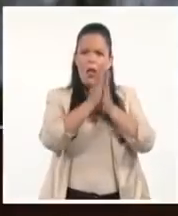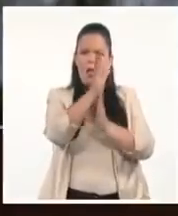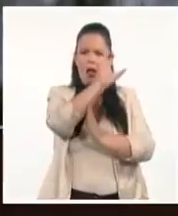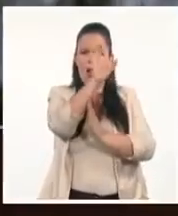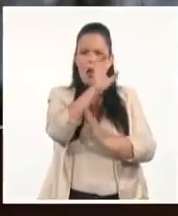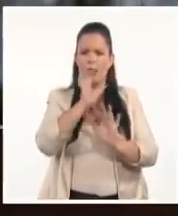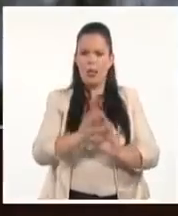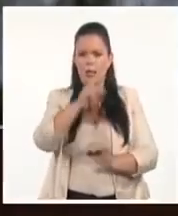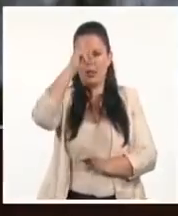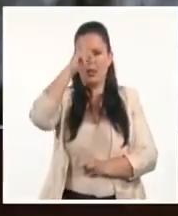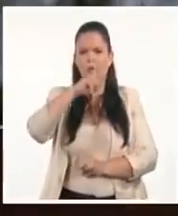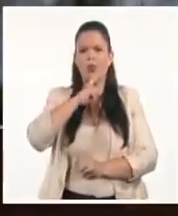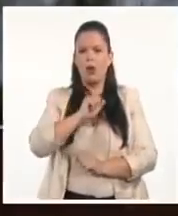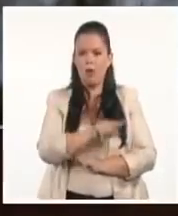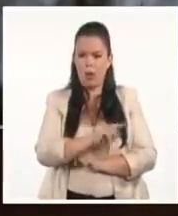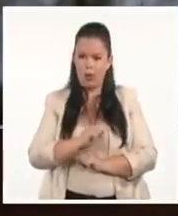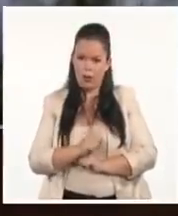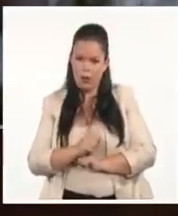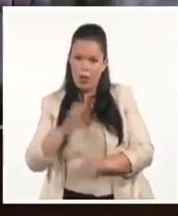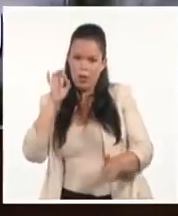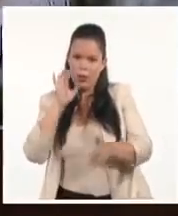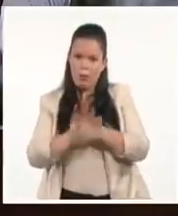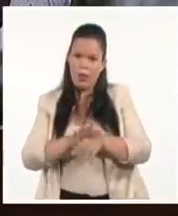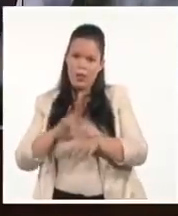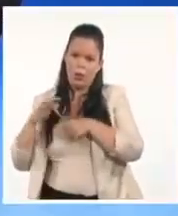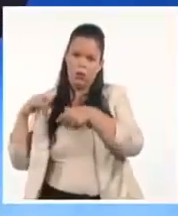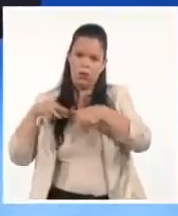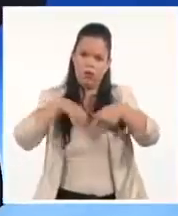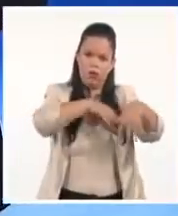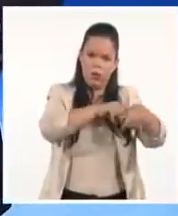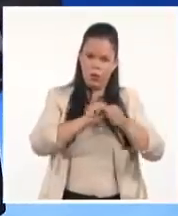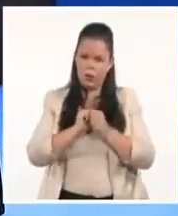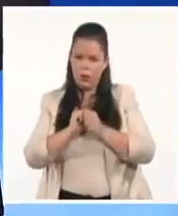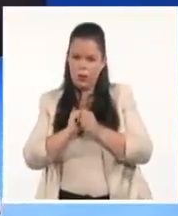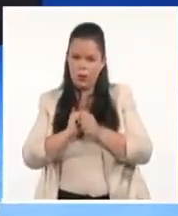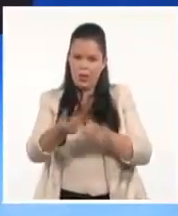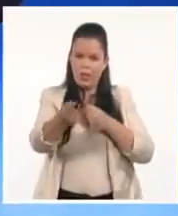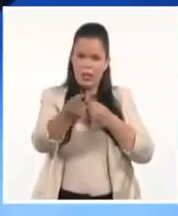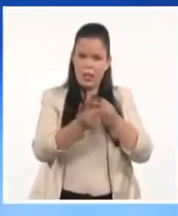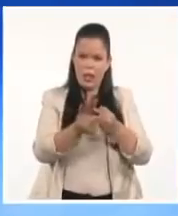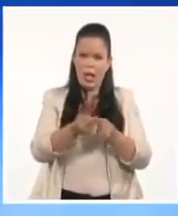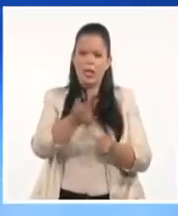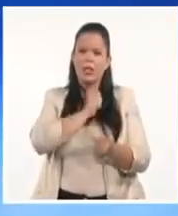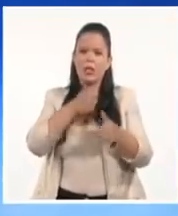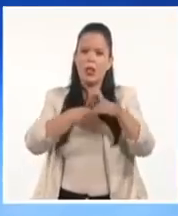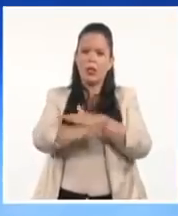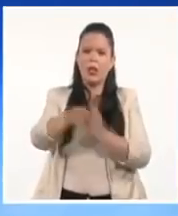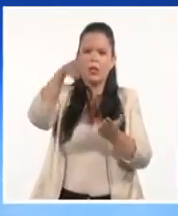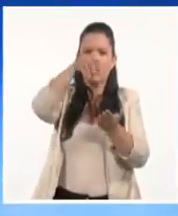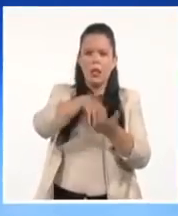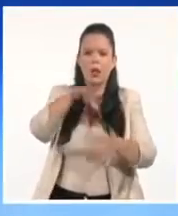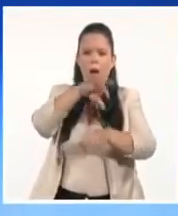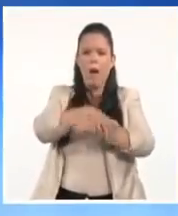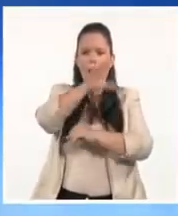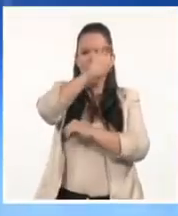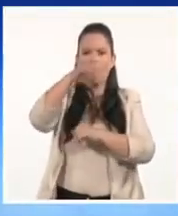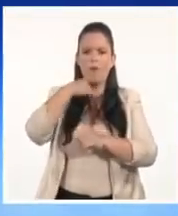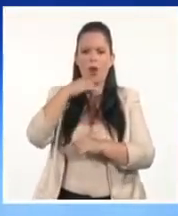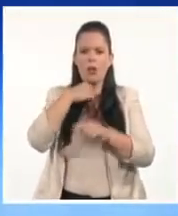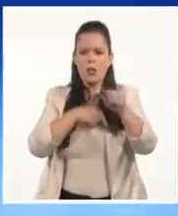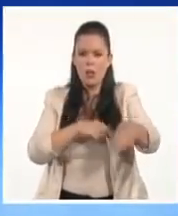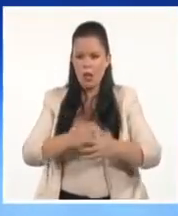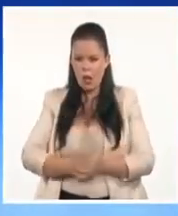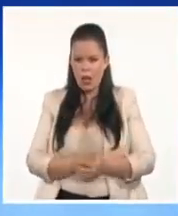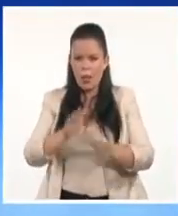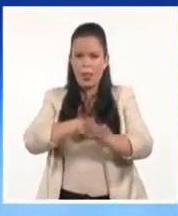intentaron entrar a la sede de la policía de la localidad. Regresaron al parque. Comienza la operación mediática. Se producen algunos incidentes,